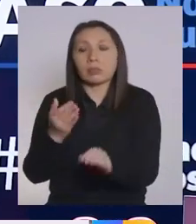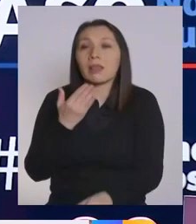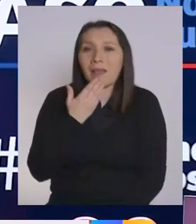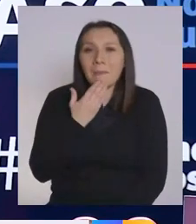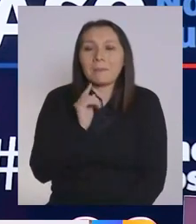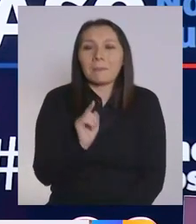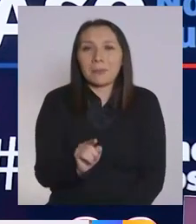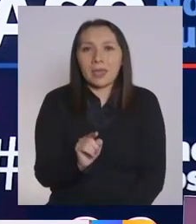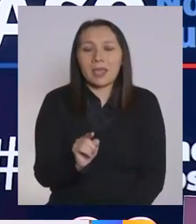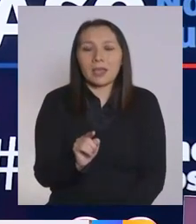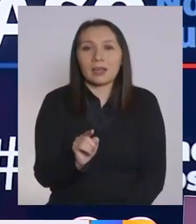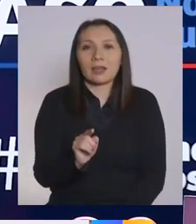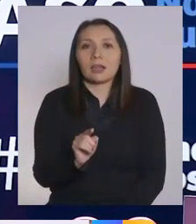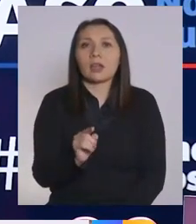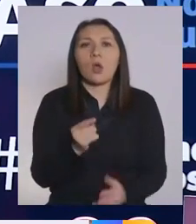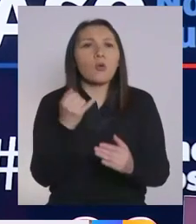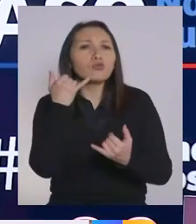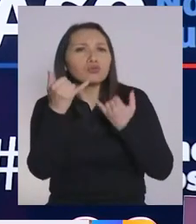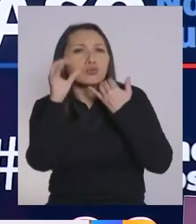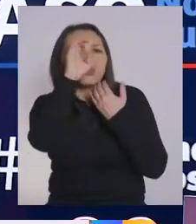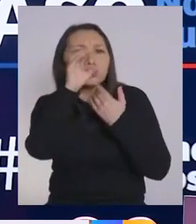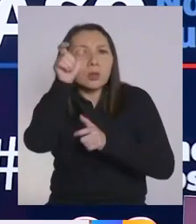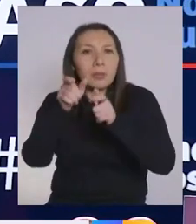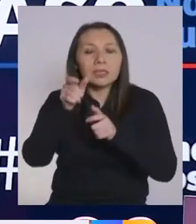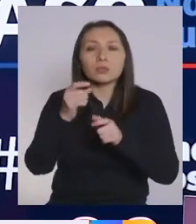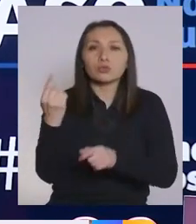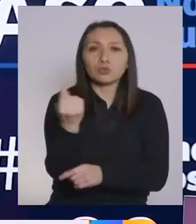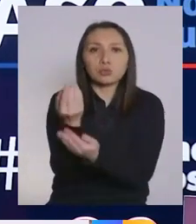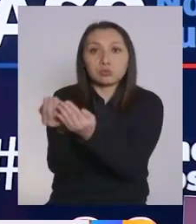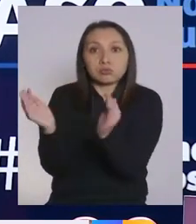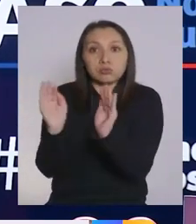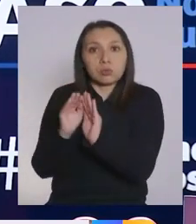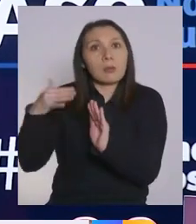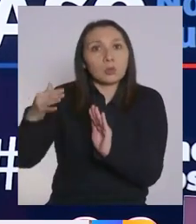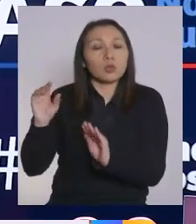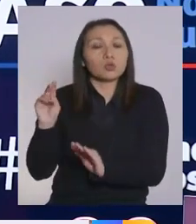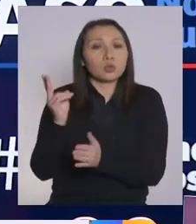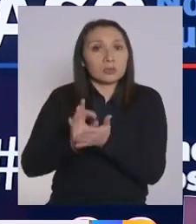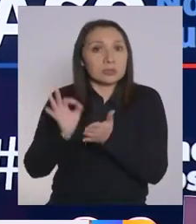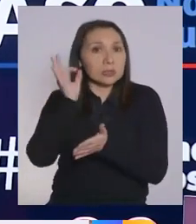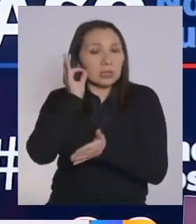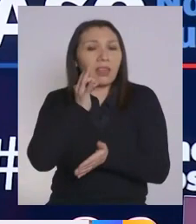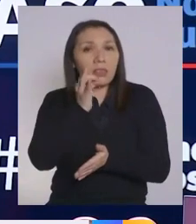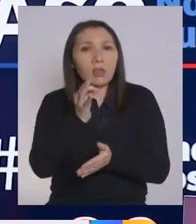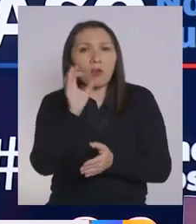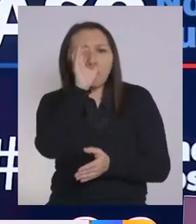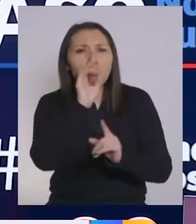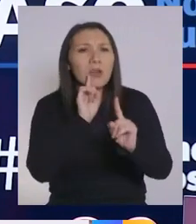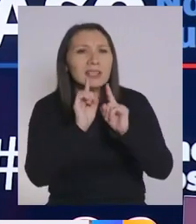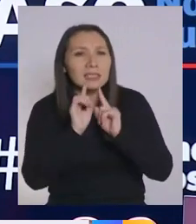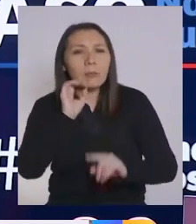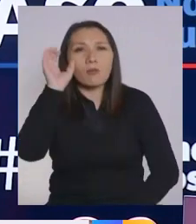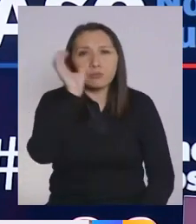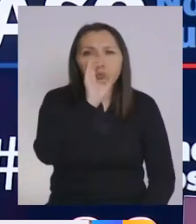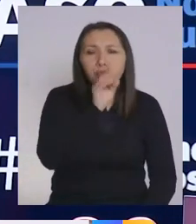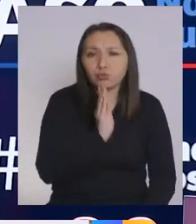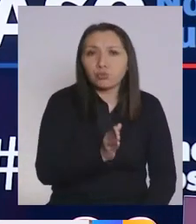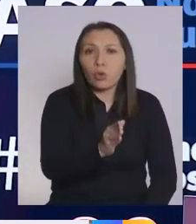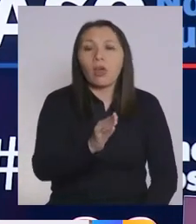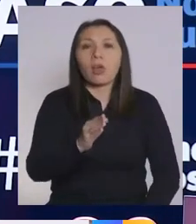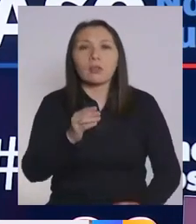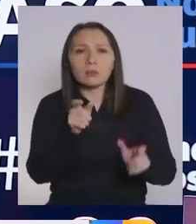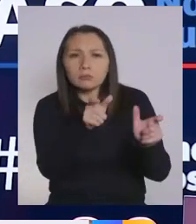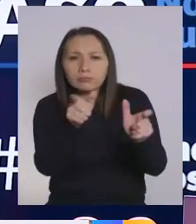la trazabilidad, el aislamiento, que es muy importante, lo dijo la subsecretaria Daza, el testeo. Vamos a seguir también con